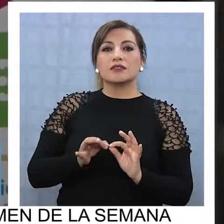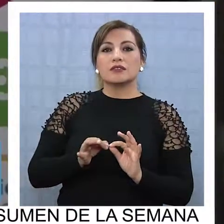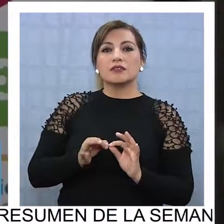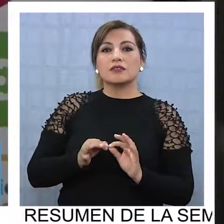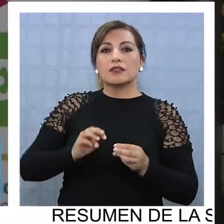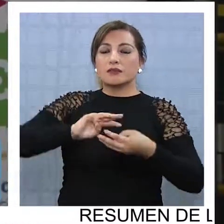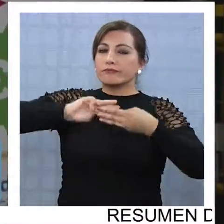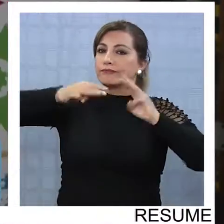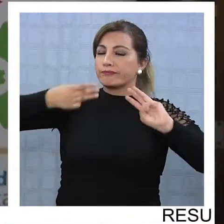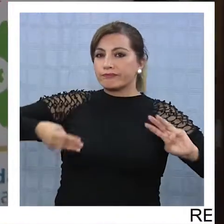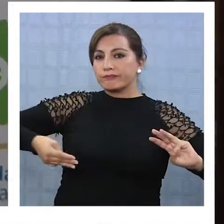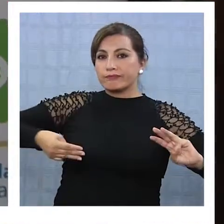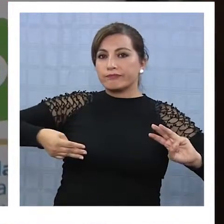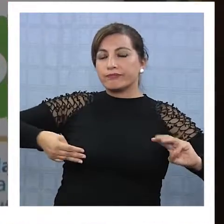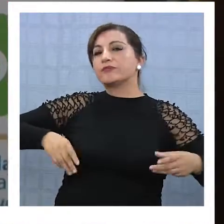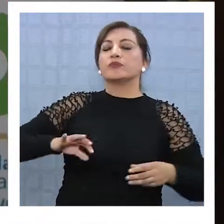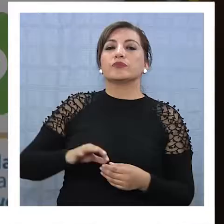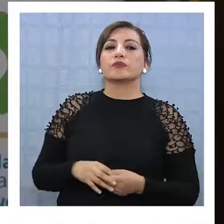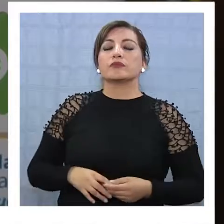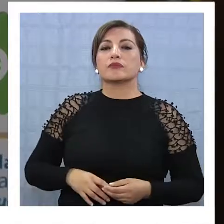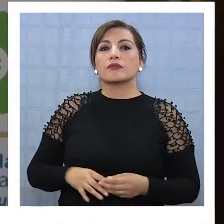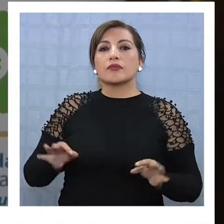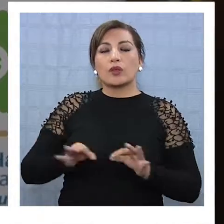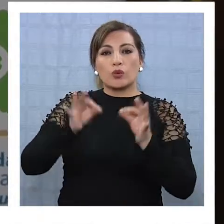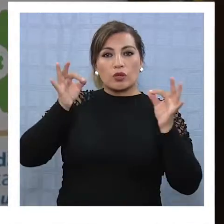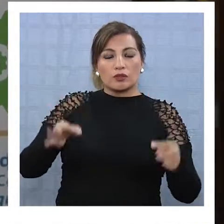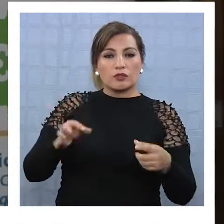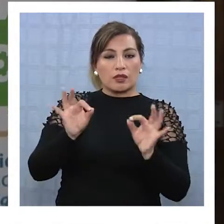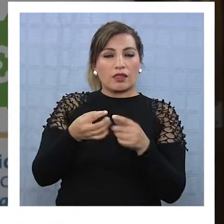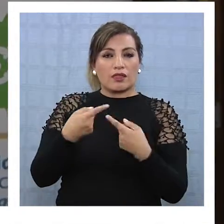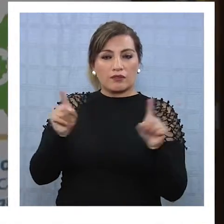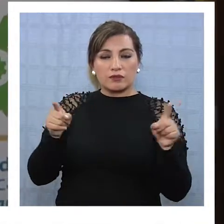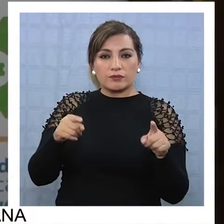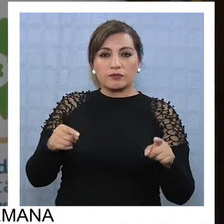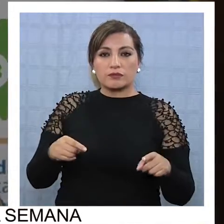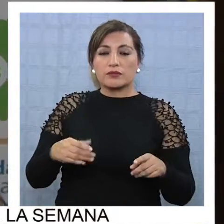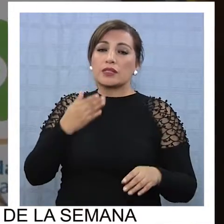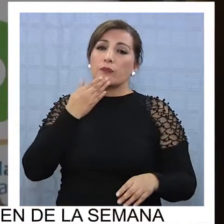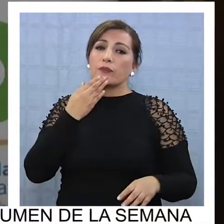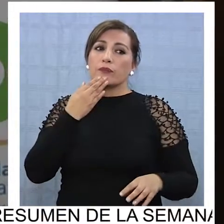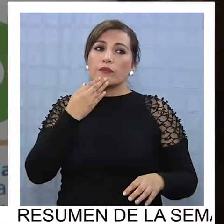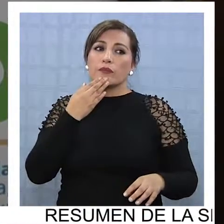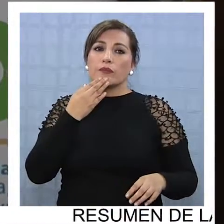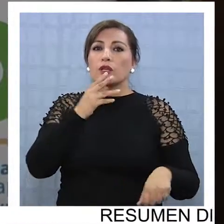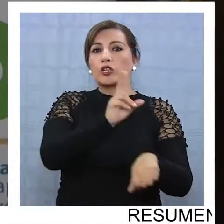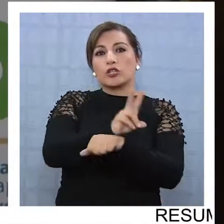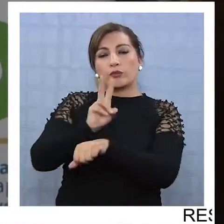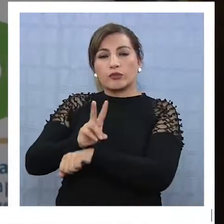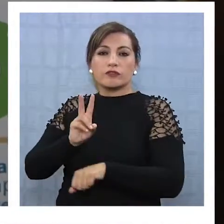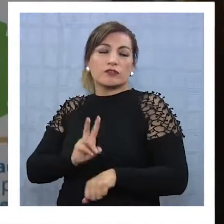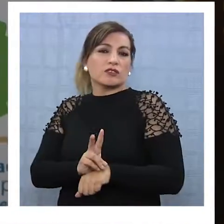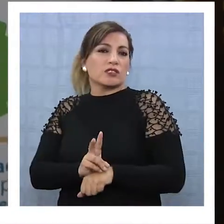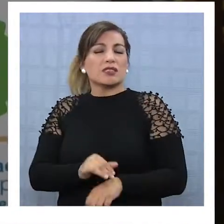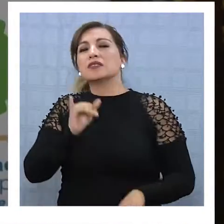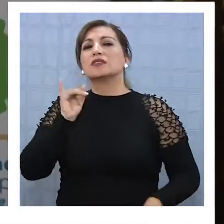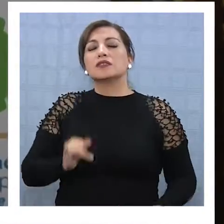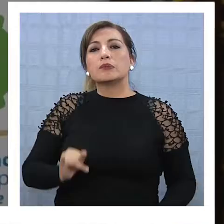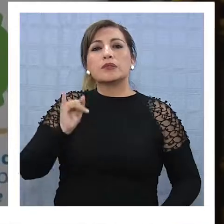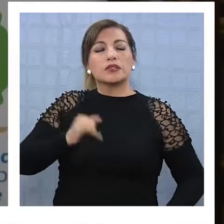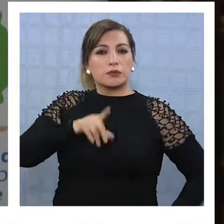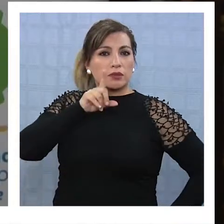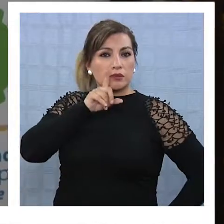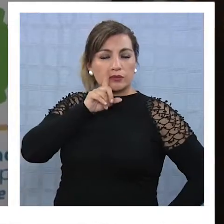intérpretes de señas, modelo lingüístico, educadores diferenciales. Y además que también los profesores están constantemente